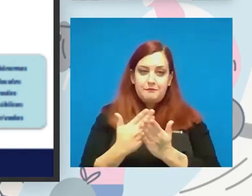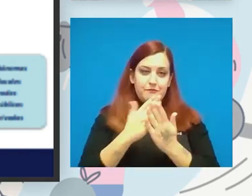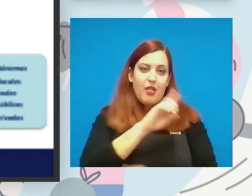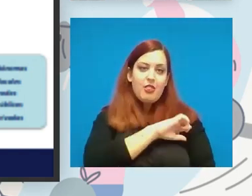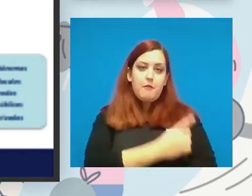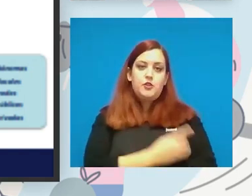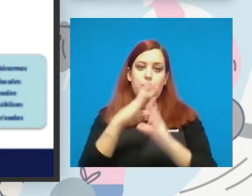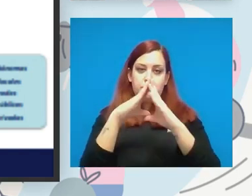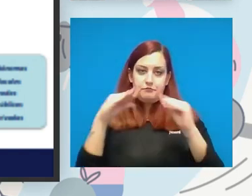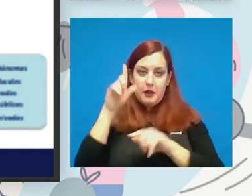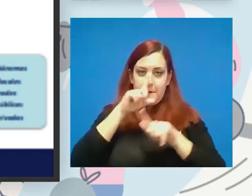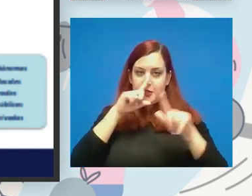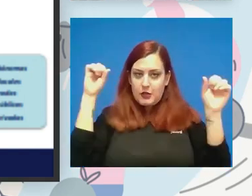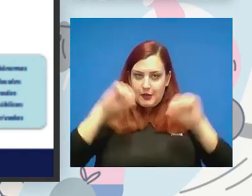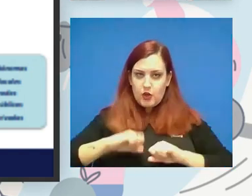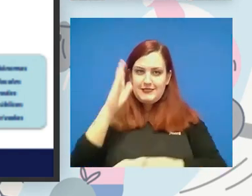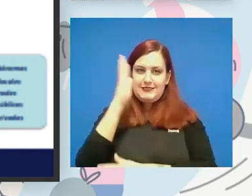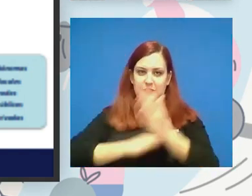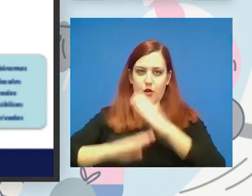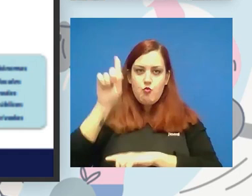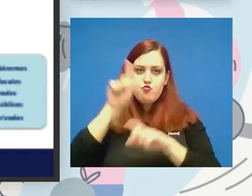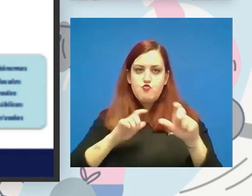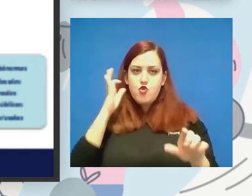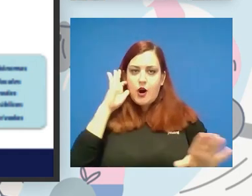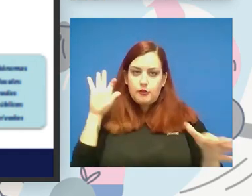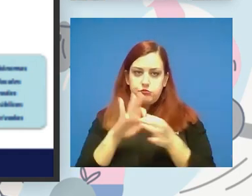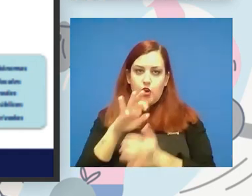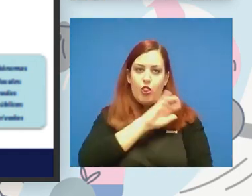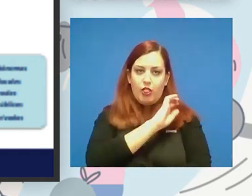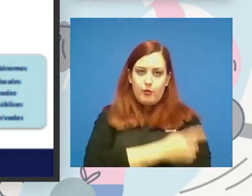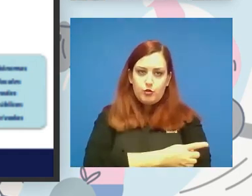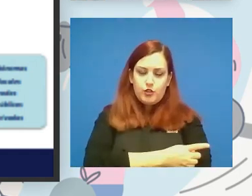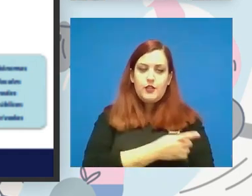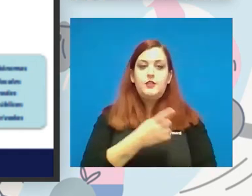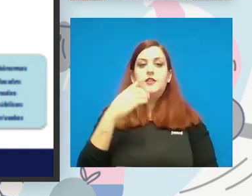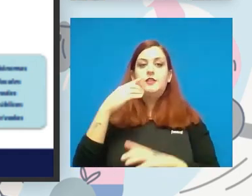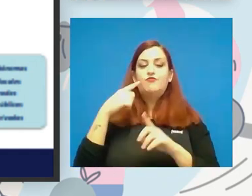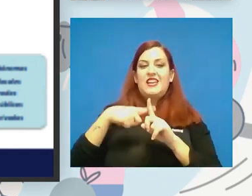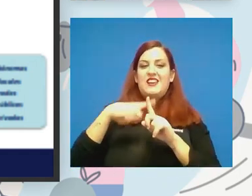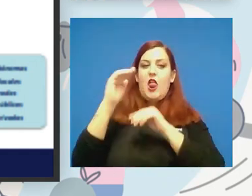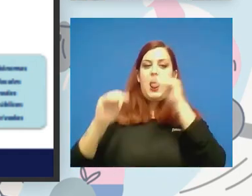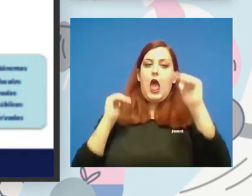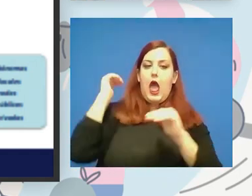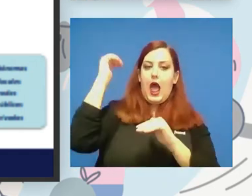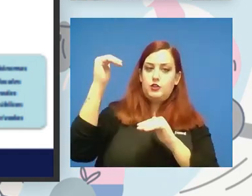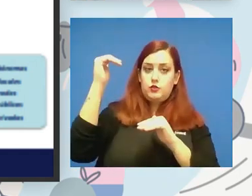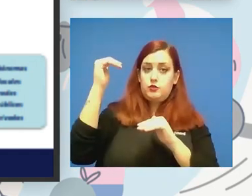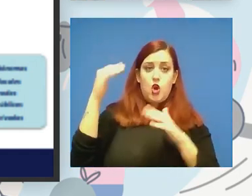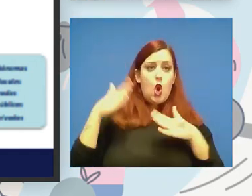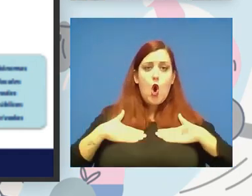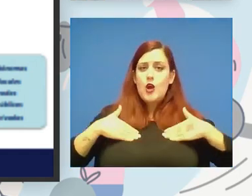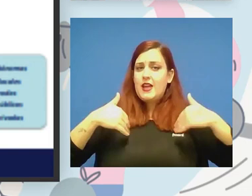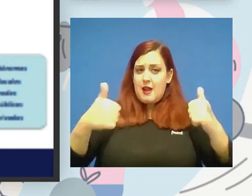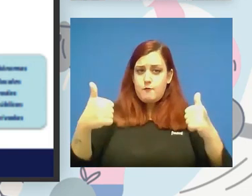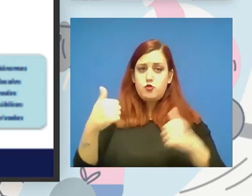personas mayores discapacidad mujer y deporte alto rendimiento lo que nosotros queramos van a ser